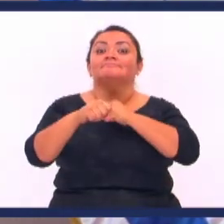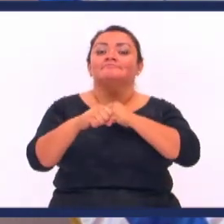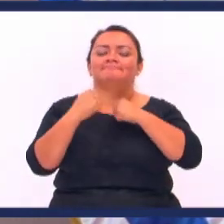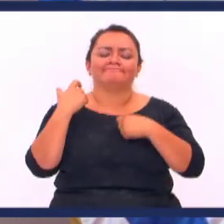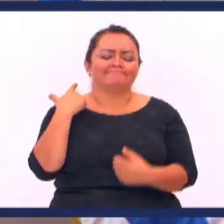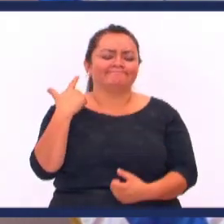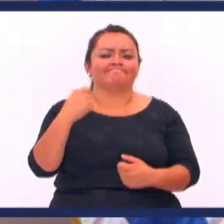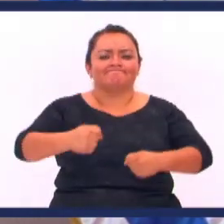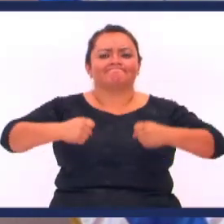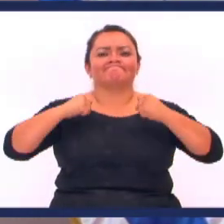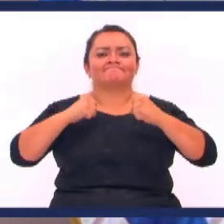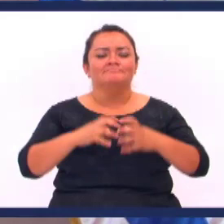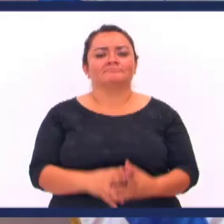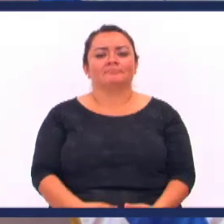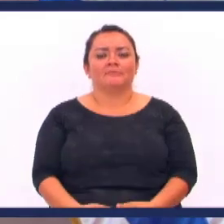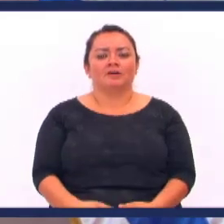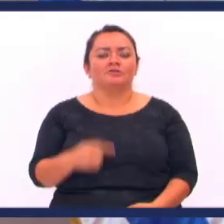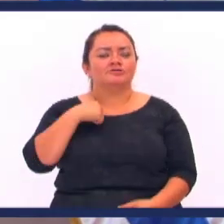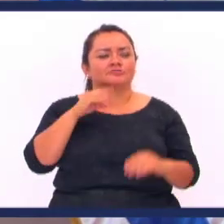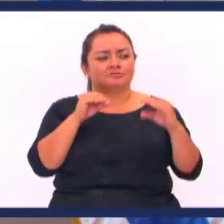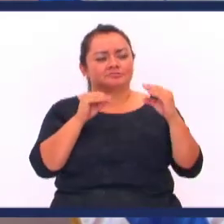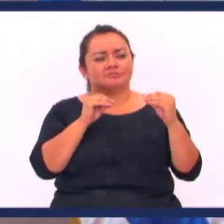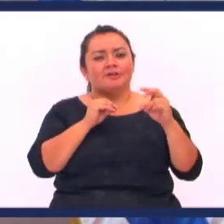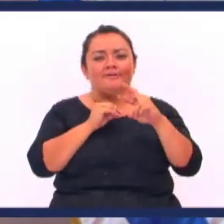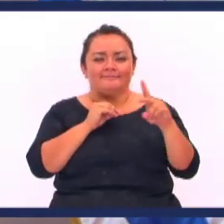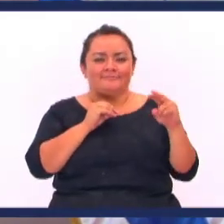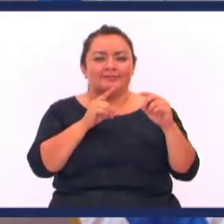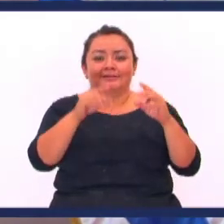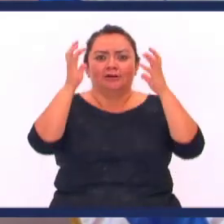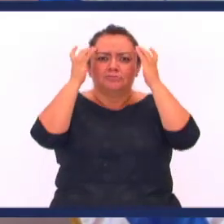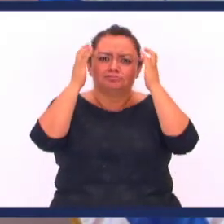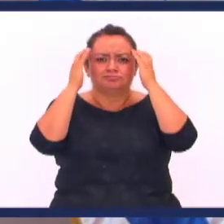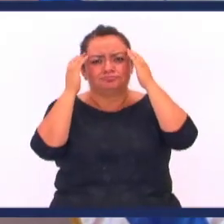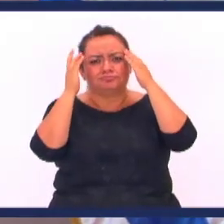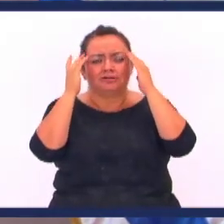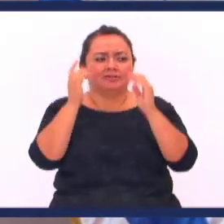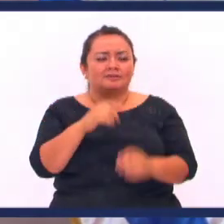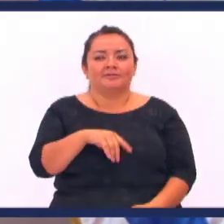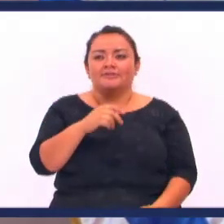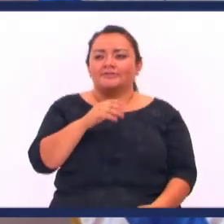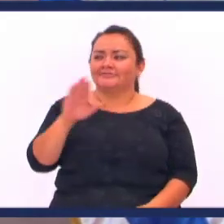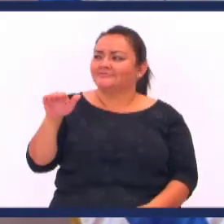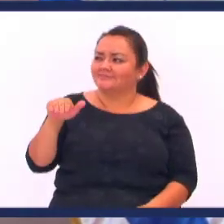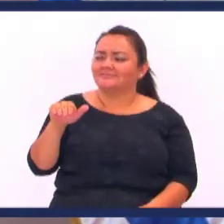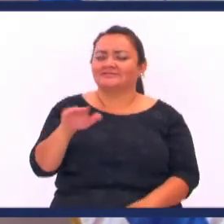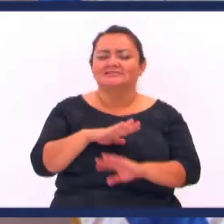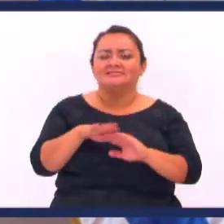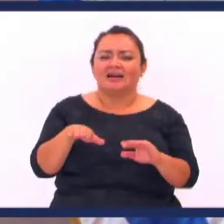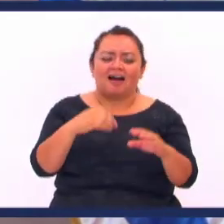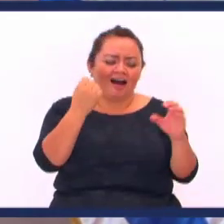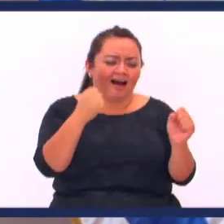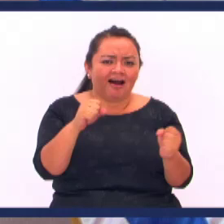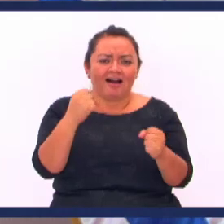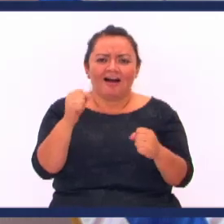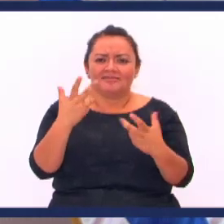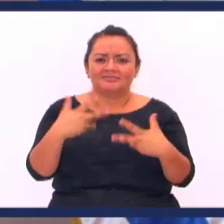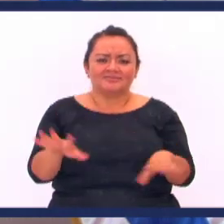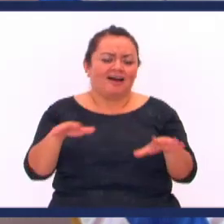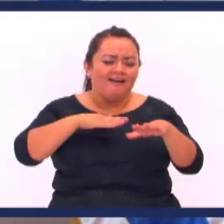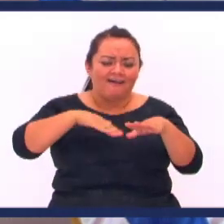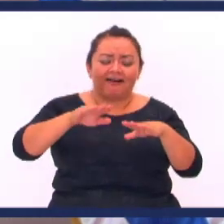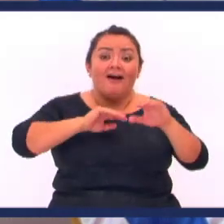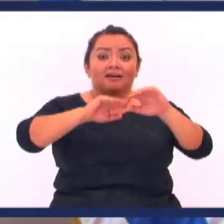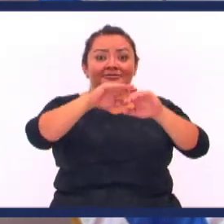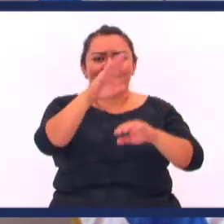Muy Valiente Estaba hablando Con un buen amigo Está un poco desesperado Me dice Chufi Me dice Ya Ya limpié la casa Ya